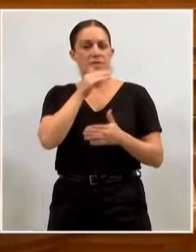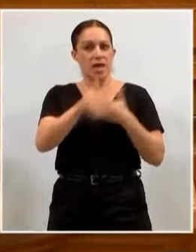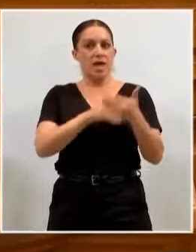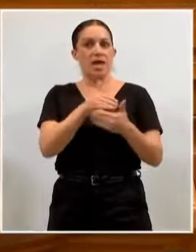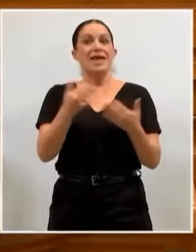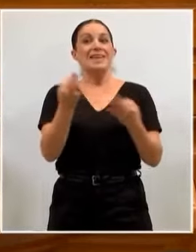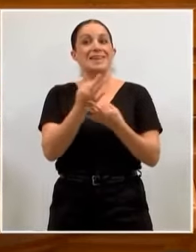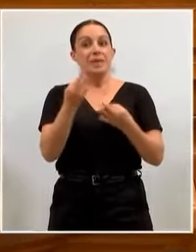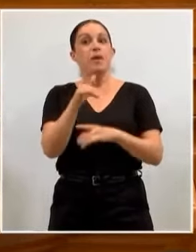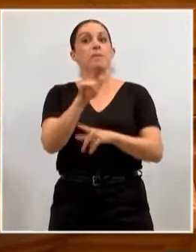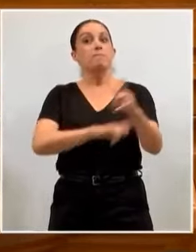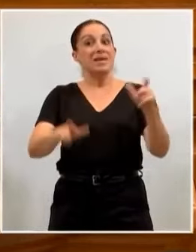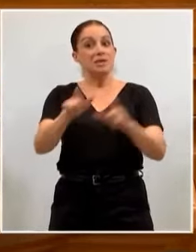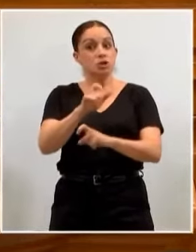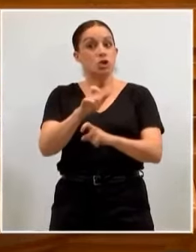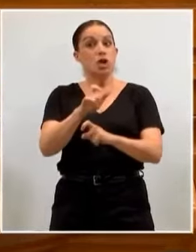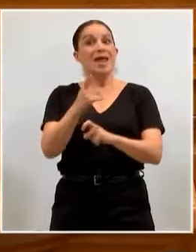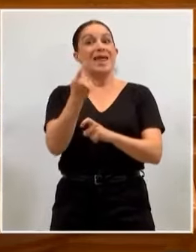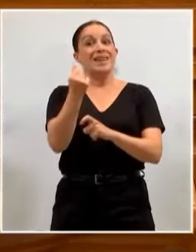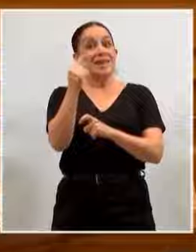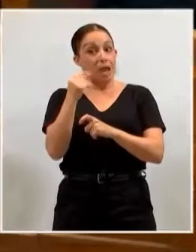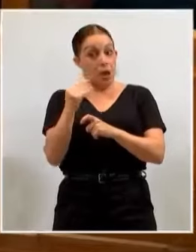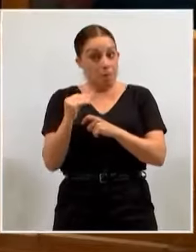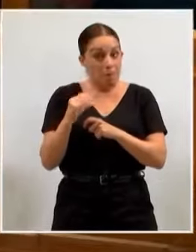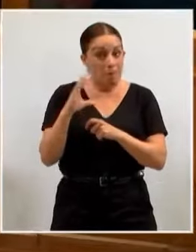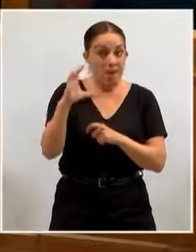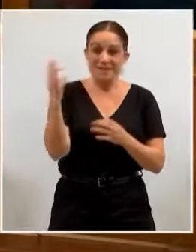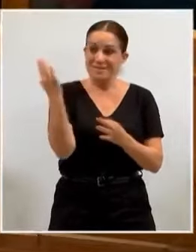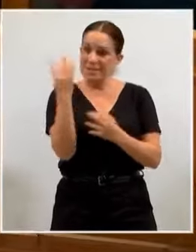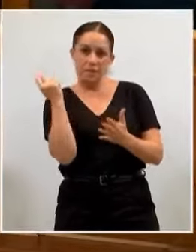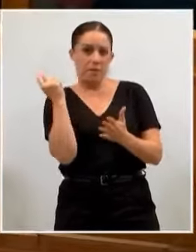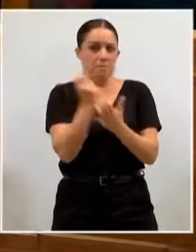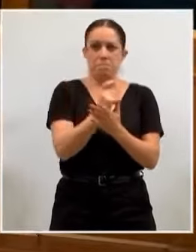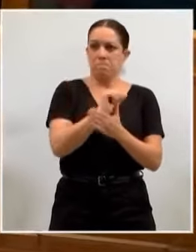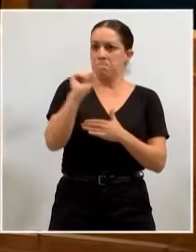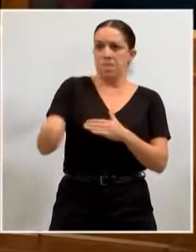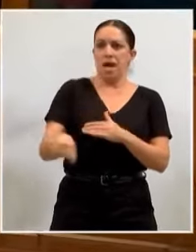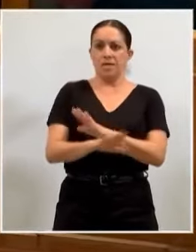más los que más tienen en beneficio de los que menos tienen. Es tan sencillo como eso.